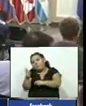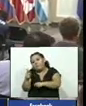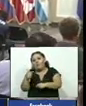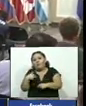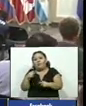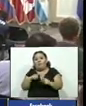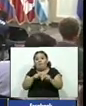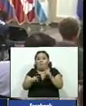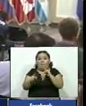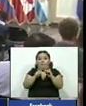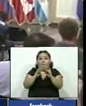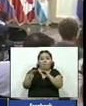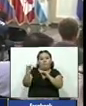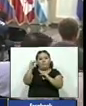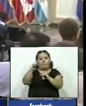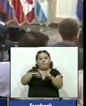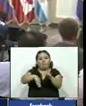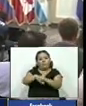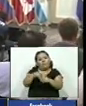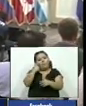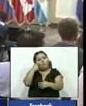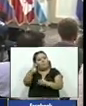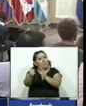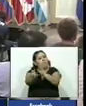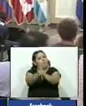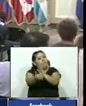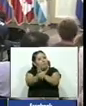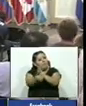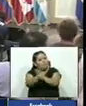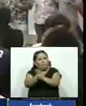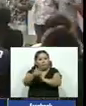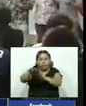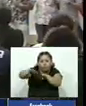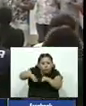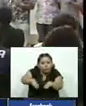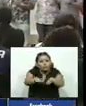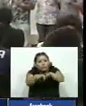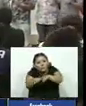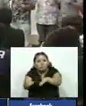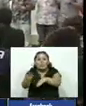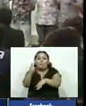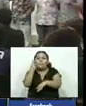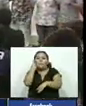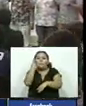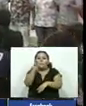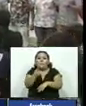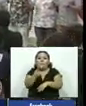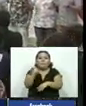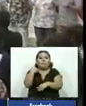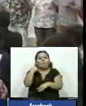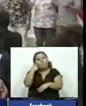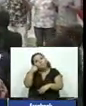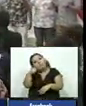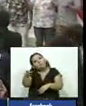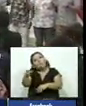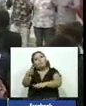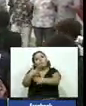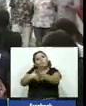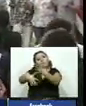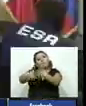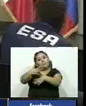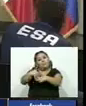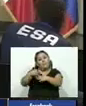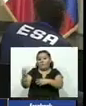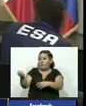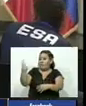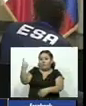deporte pero cuando vemos la potencialidad del surf en El Salvador creo que tendríamos de hoy un poquito hacia el mar alguien